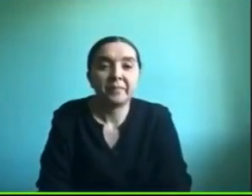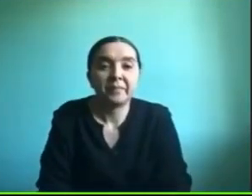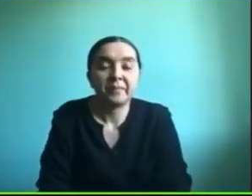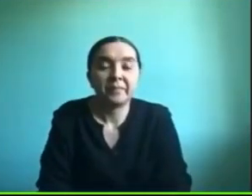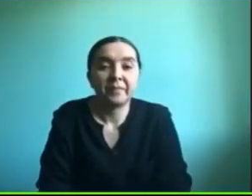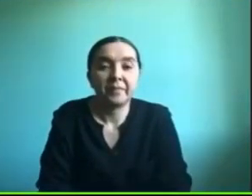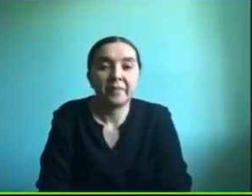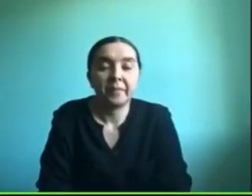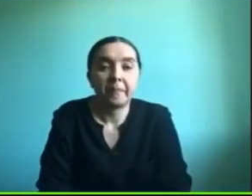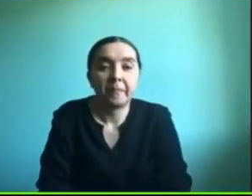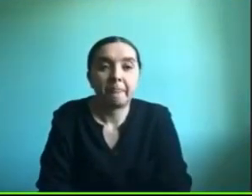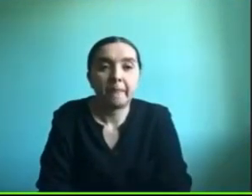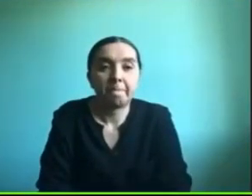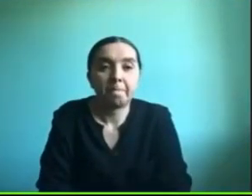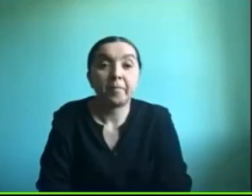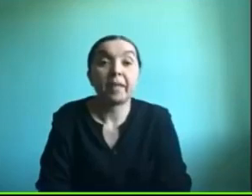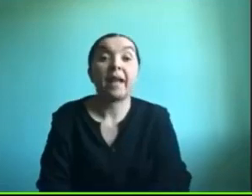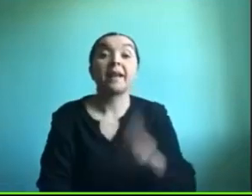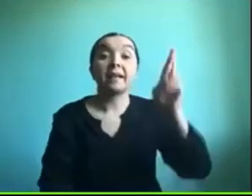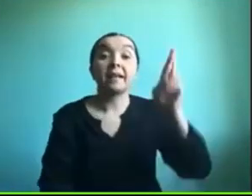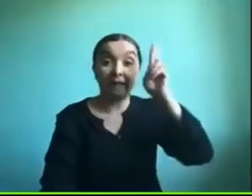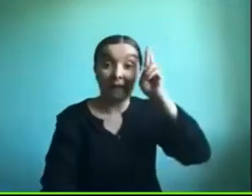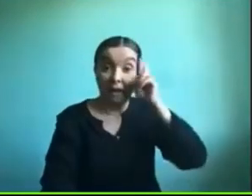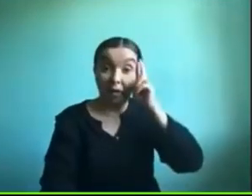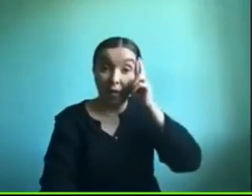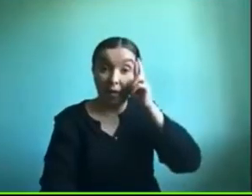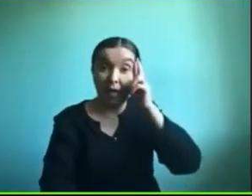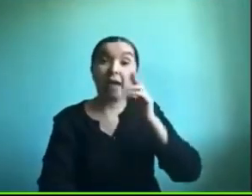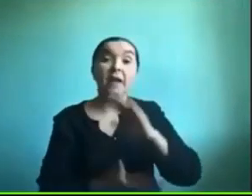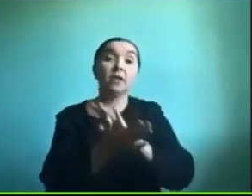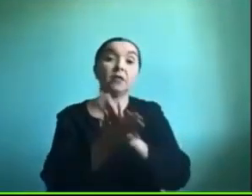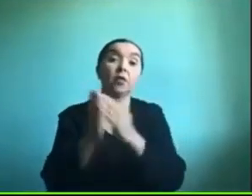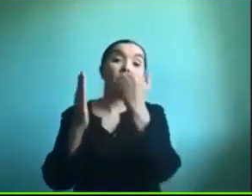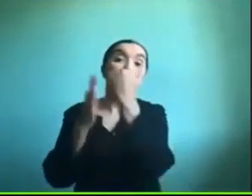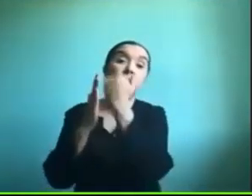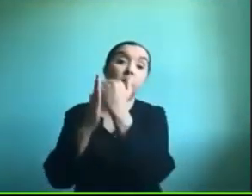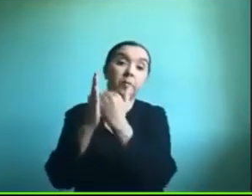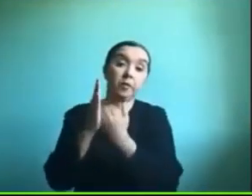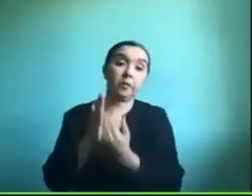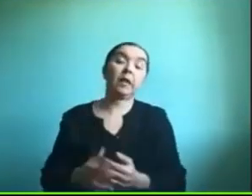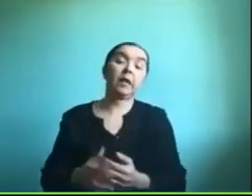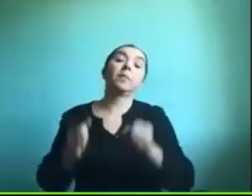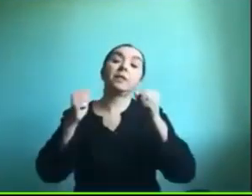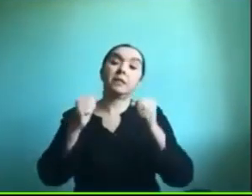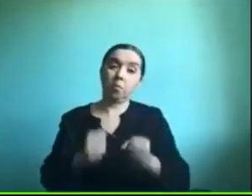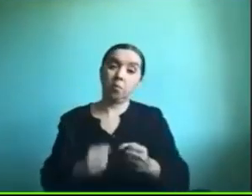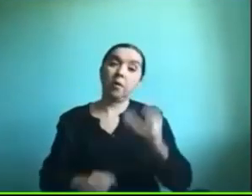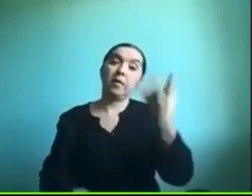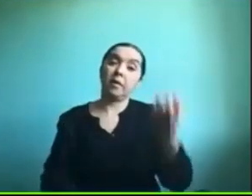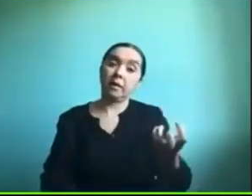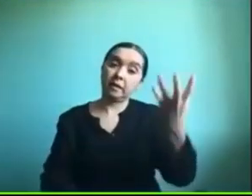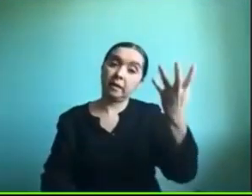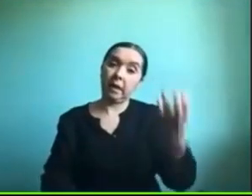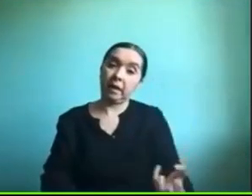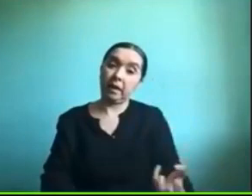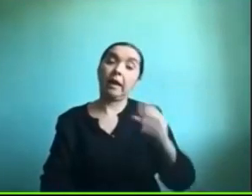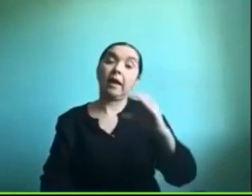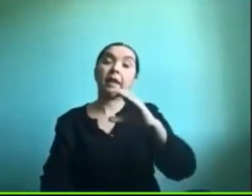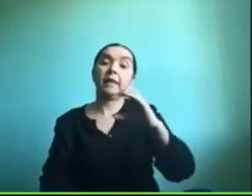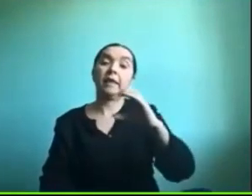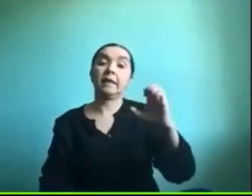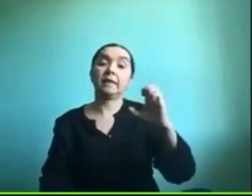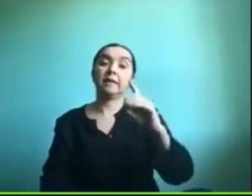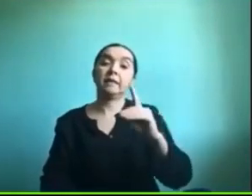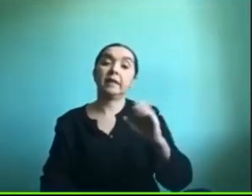eso y recordarles que todos los programas se pueden descargar desde la página web de Sedeti la mesita desde el App Store